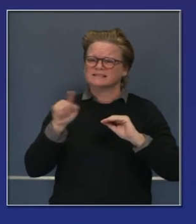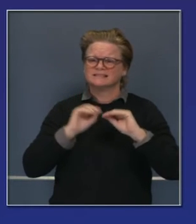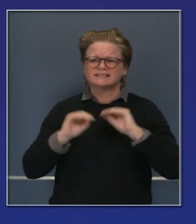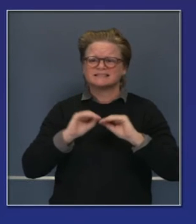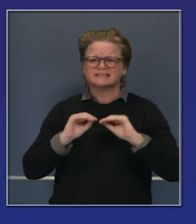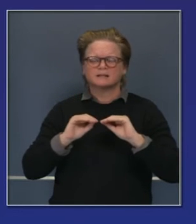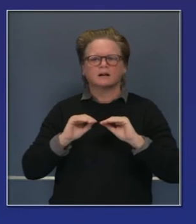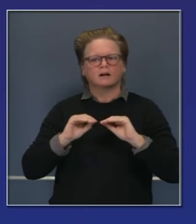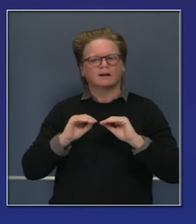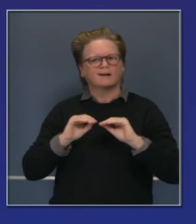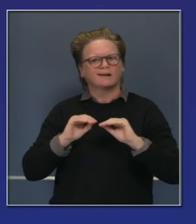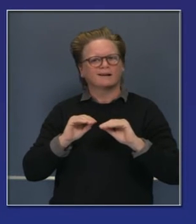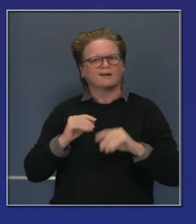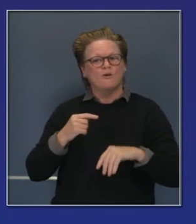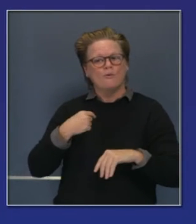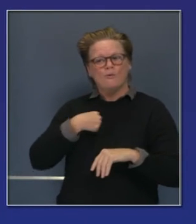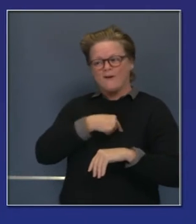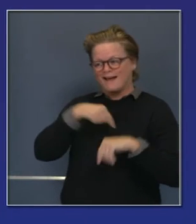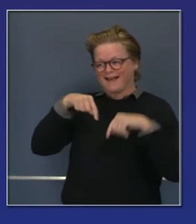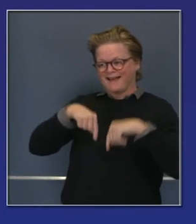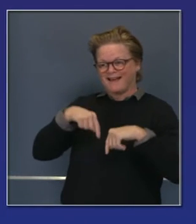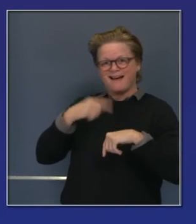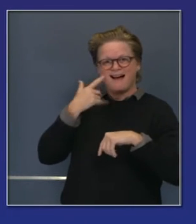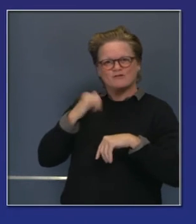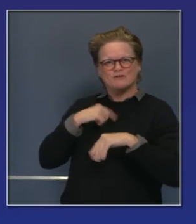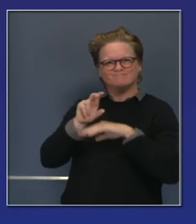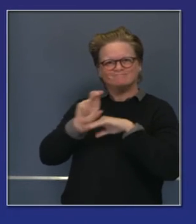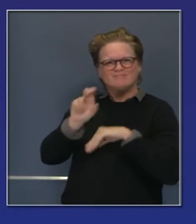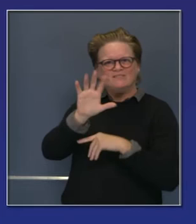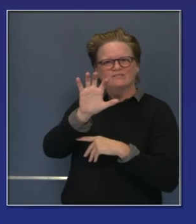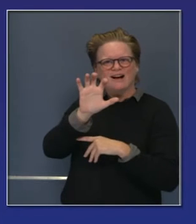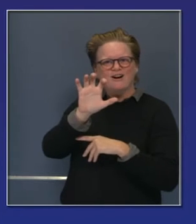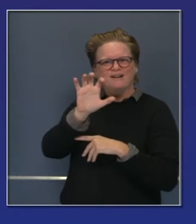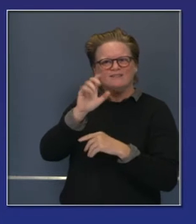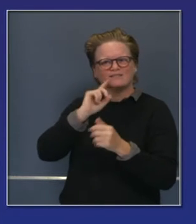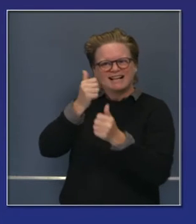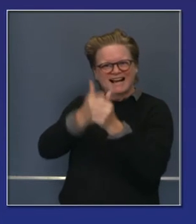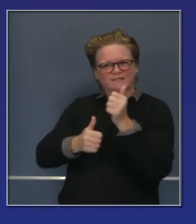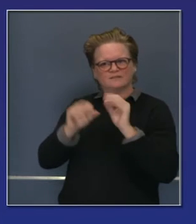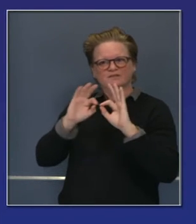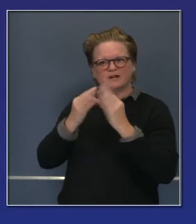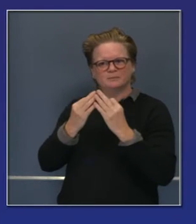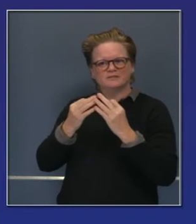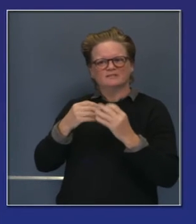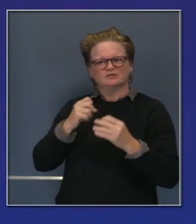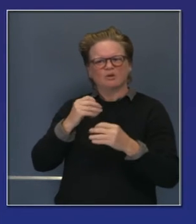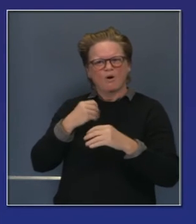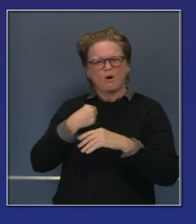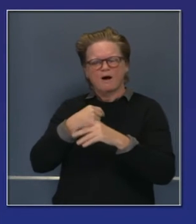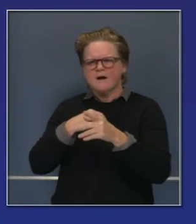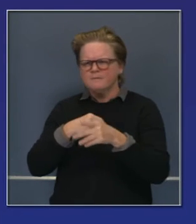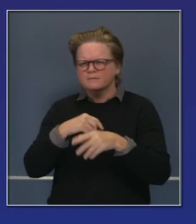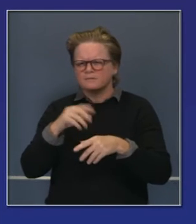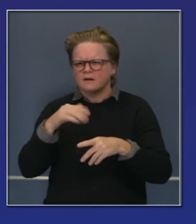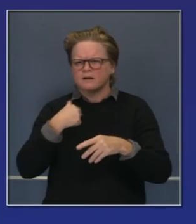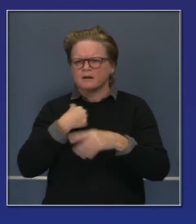al año para rebajar sus gastos para cobertura médica, para que sea más sufragable. ¿Y qué ha pasado? En California ha salido